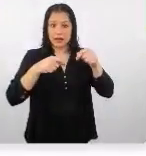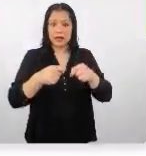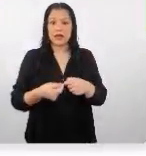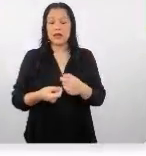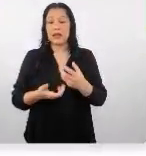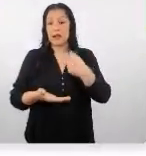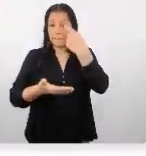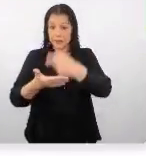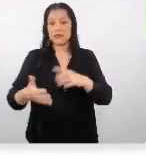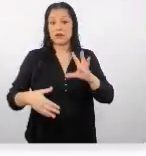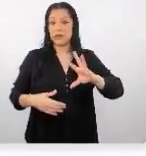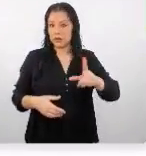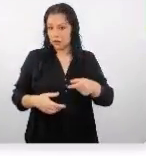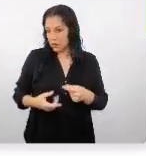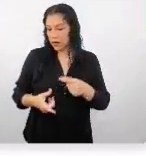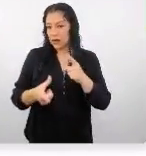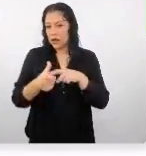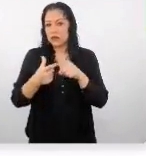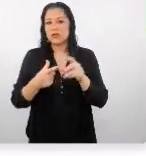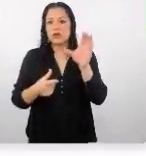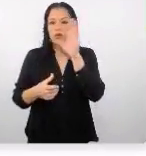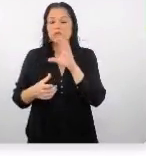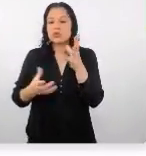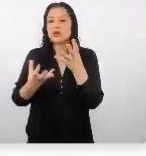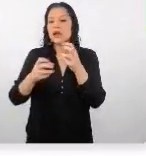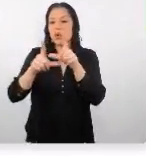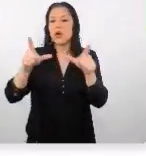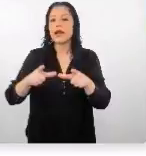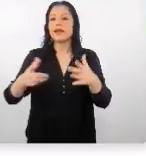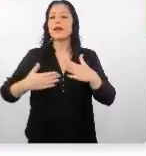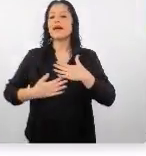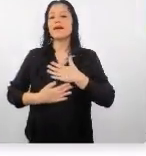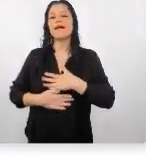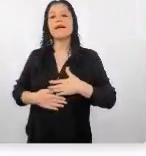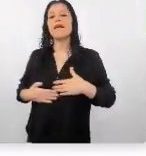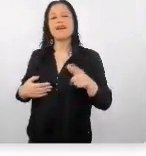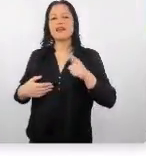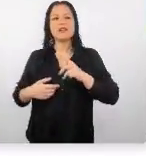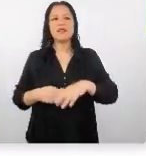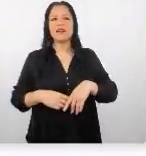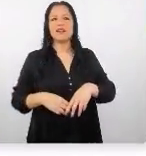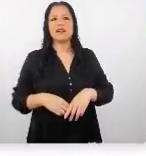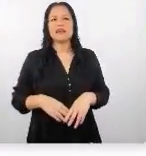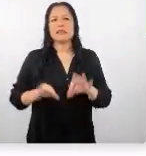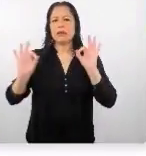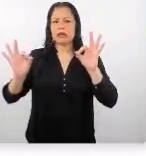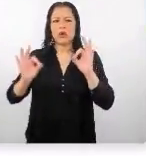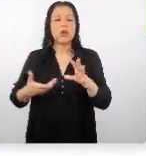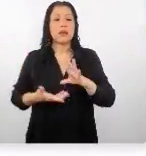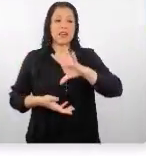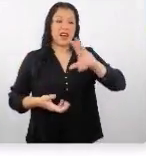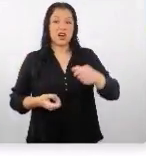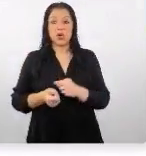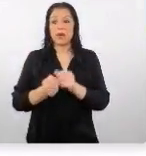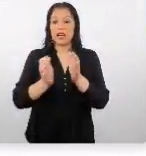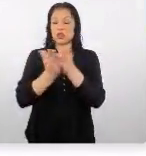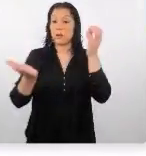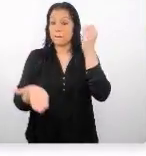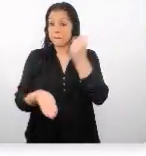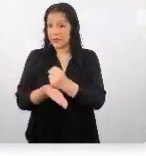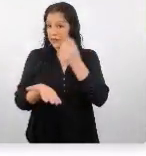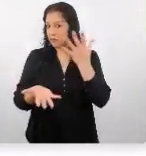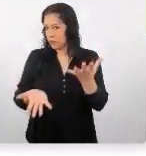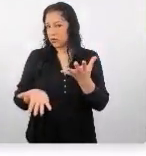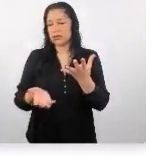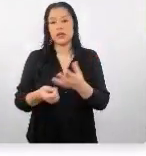te lo pueden robar entonces ellos buscan lugares que definitivamente no tengan esa mala experiencia que le vayan a robar pasaporte entonces hay que buscar lugares